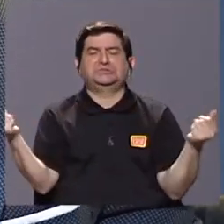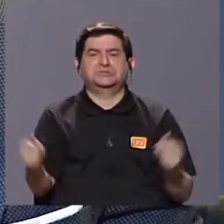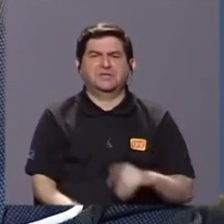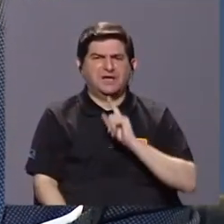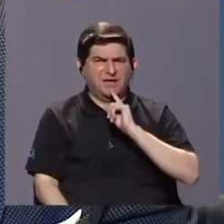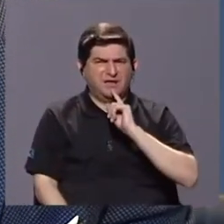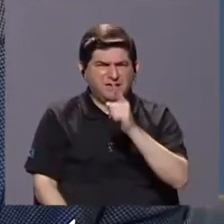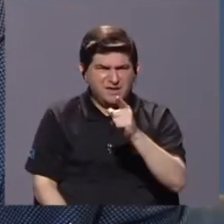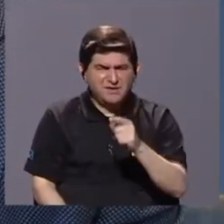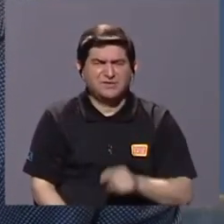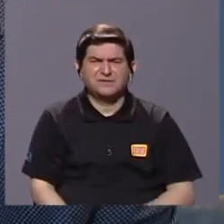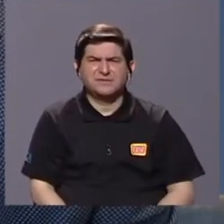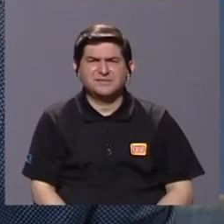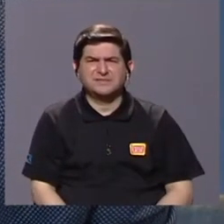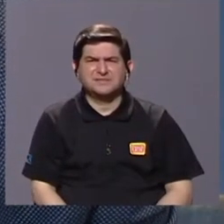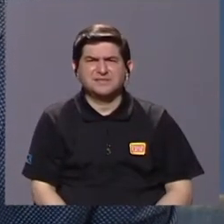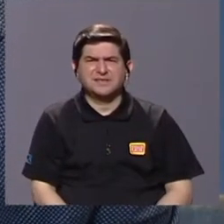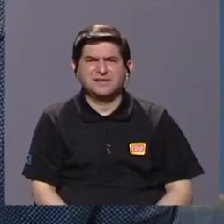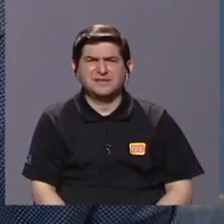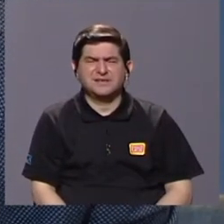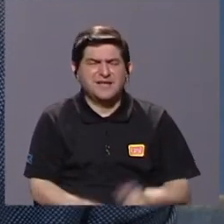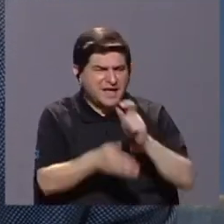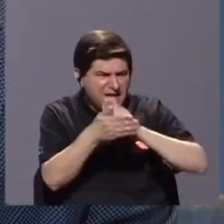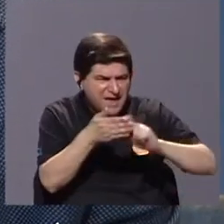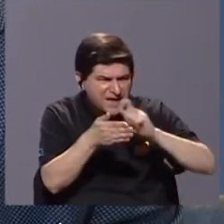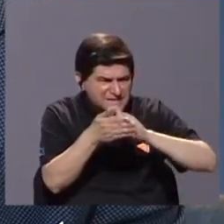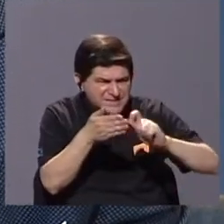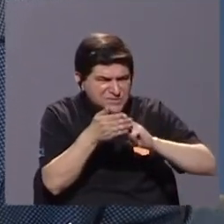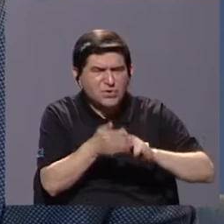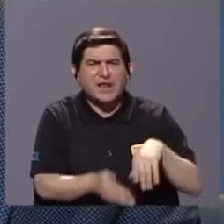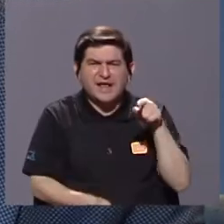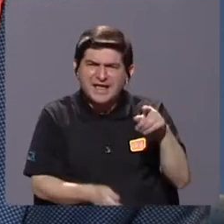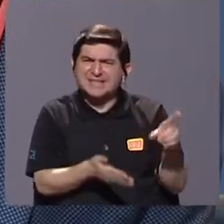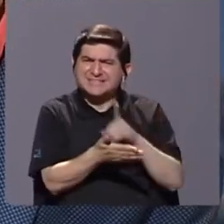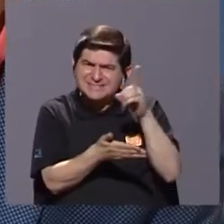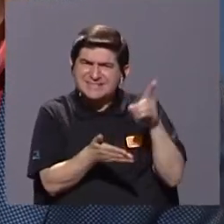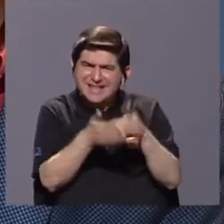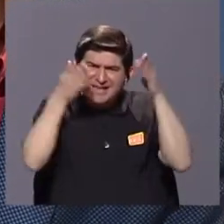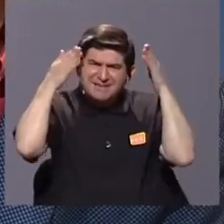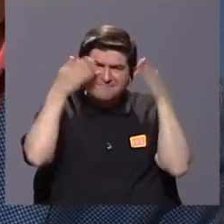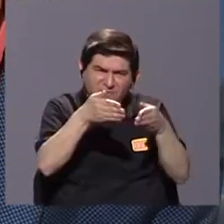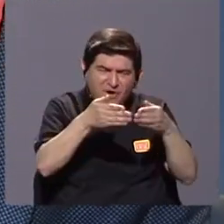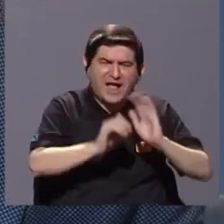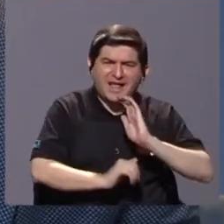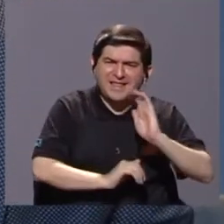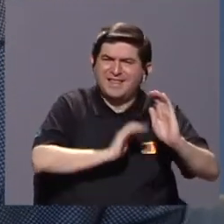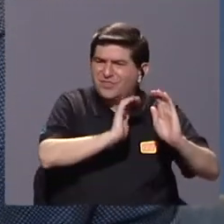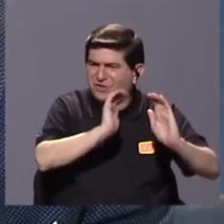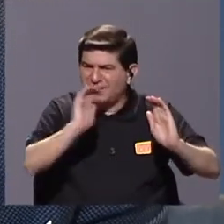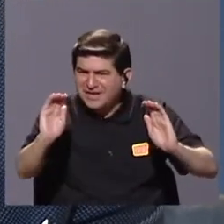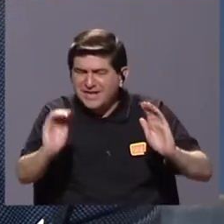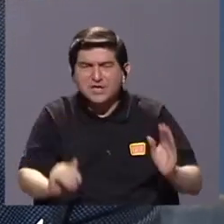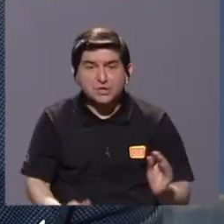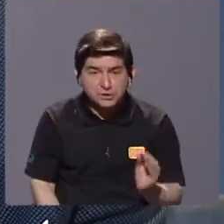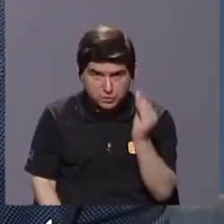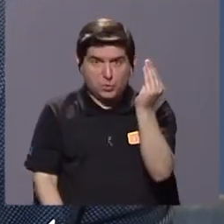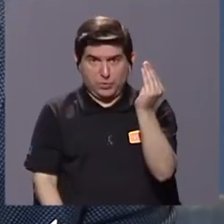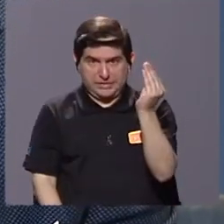lo dicen casualmente, escolar, diccionario escolar, es decir, está dirigido a niños y adolescentes.